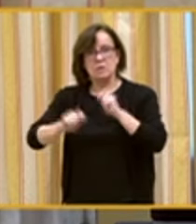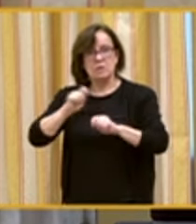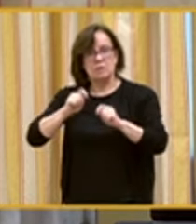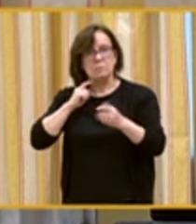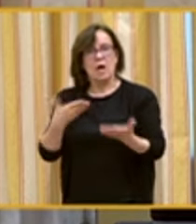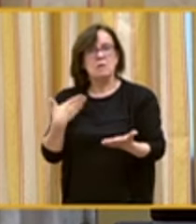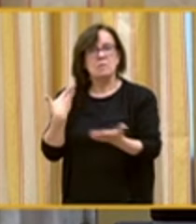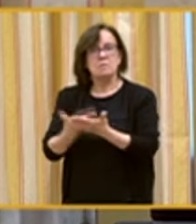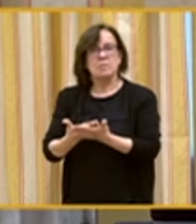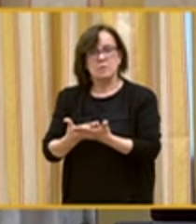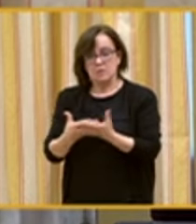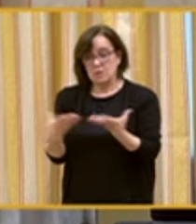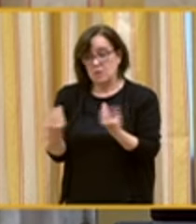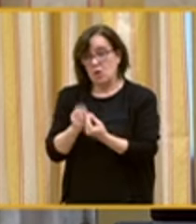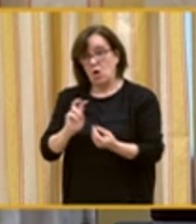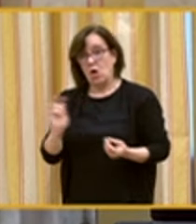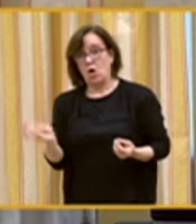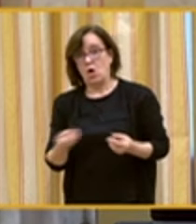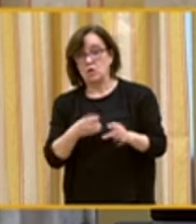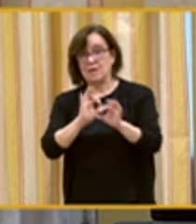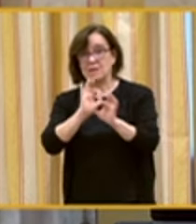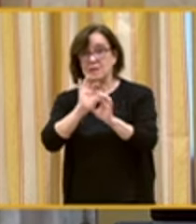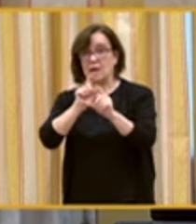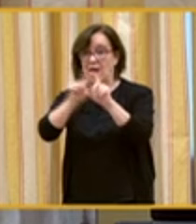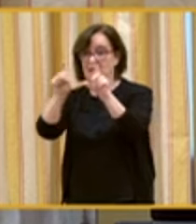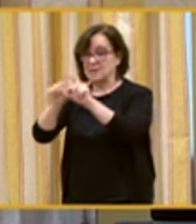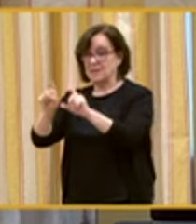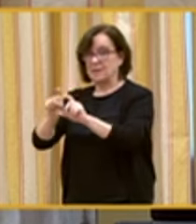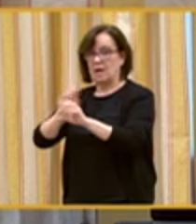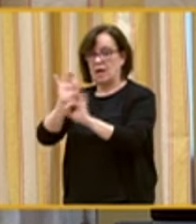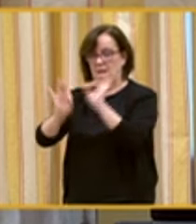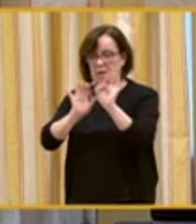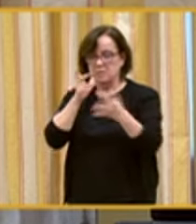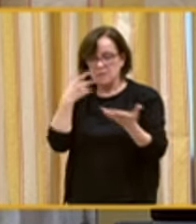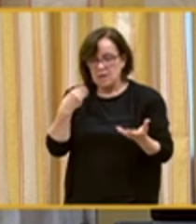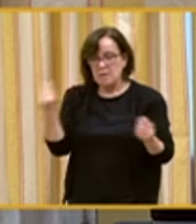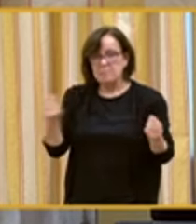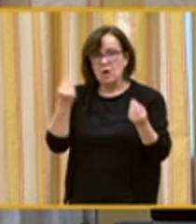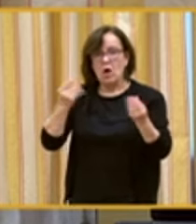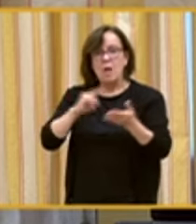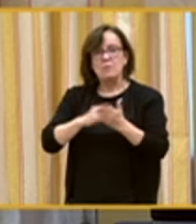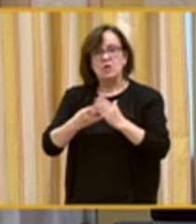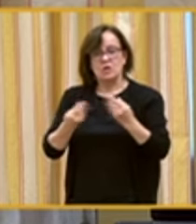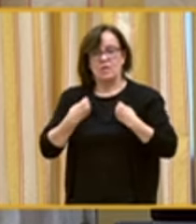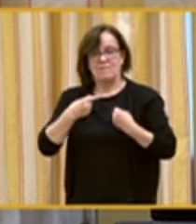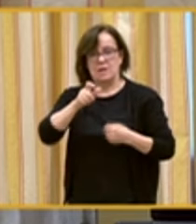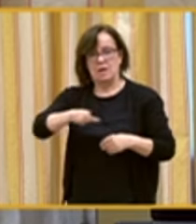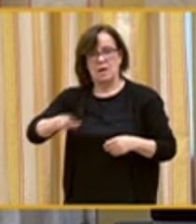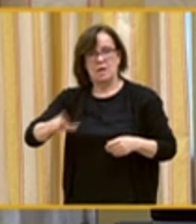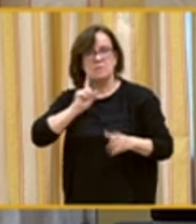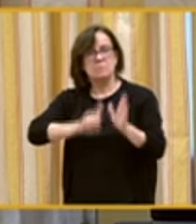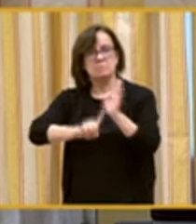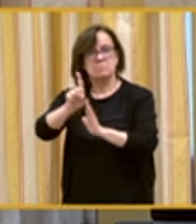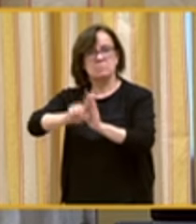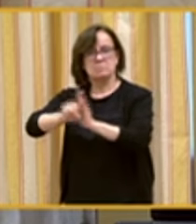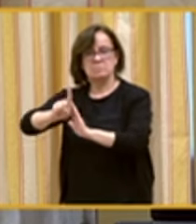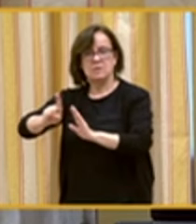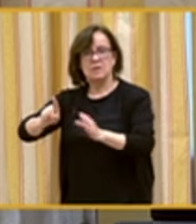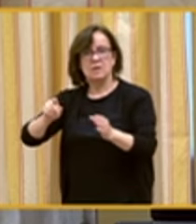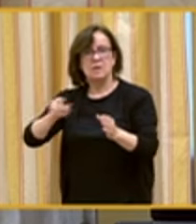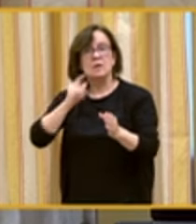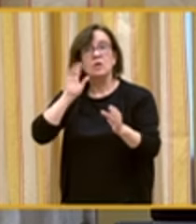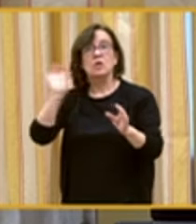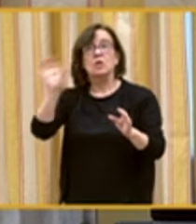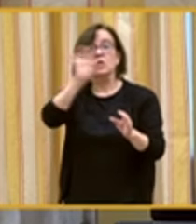contribuir junto a otras organizaciones a mejorar estos proyectos de vida de los que estamos hablando, que merecen desarrollarse en buenas